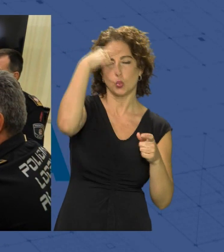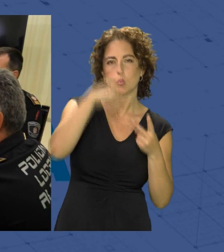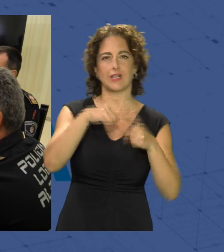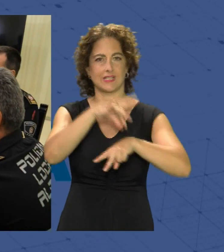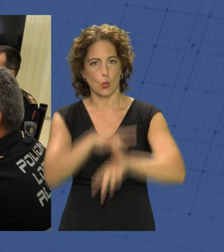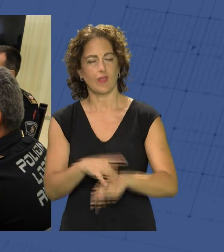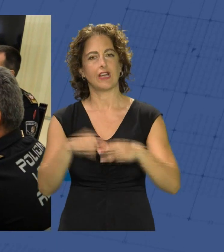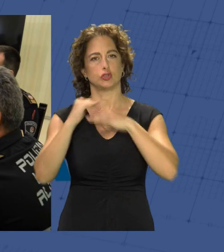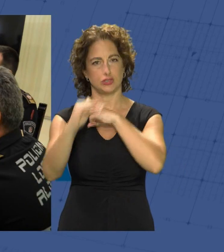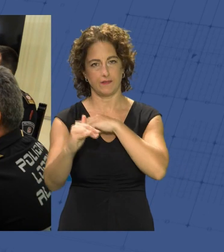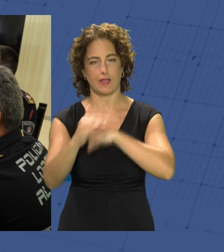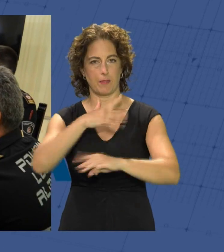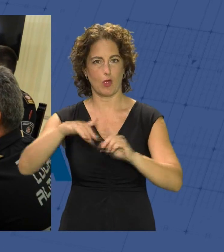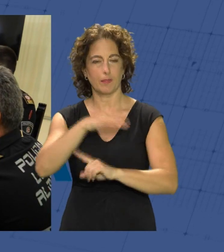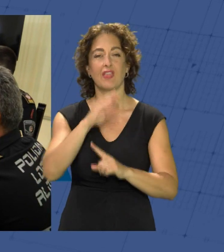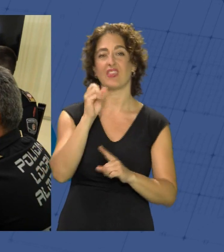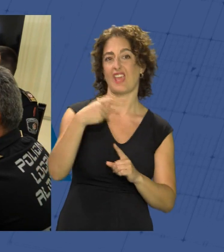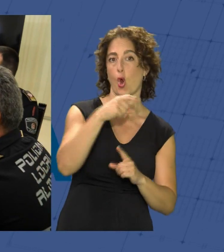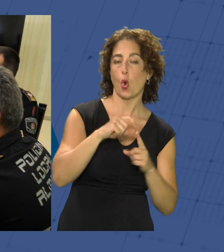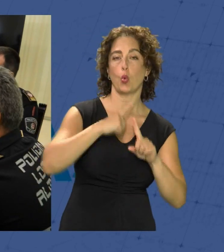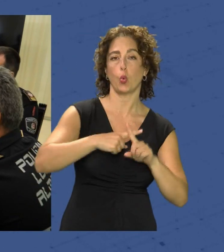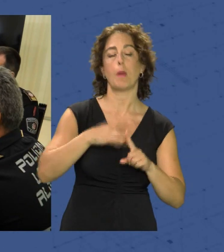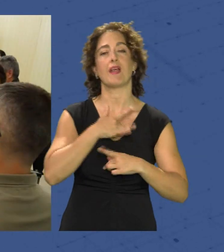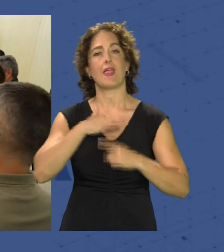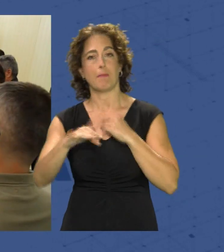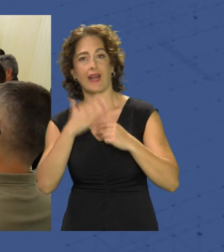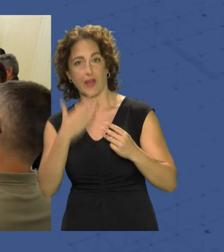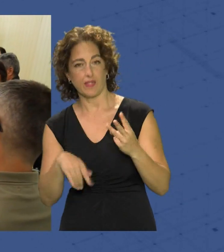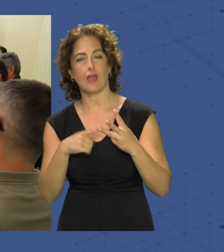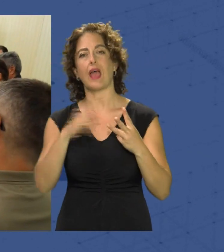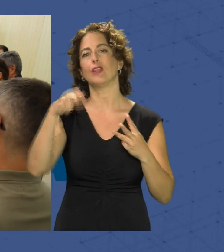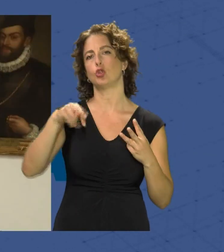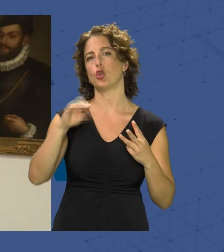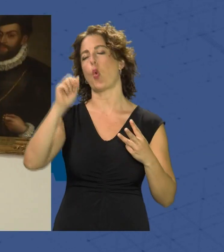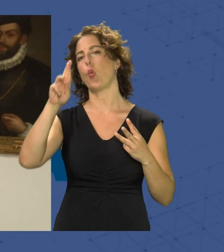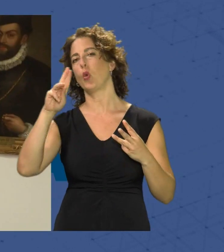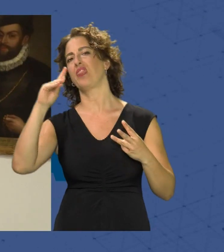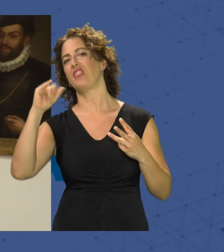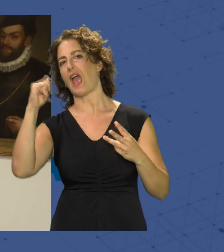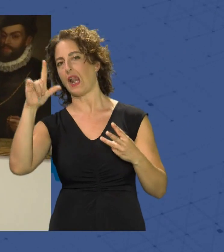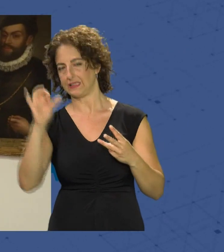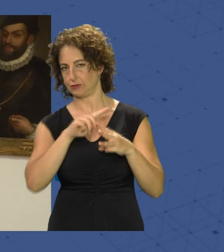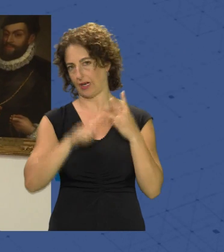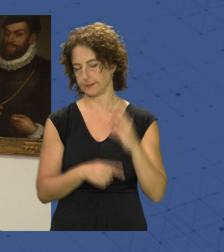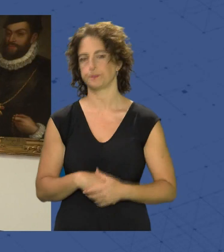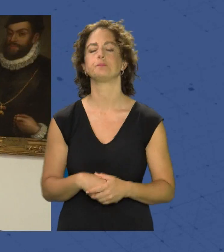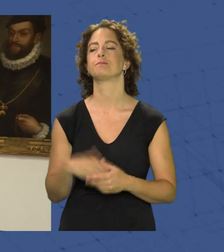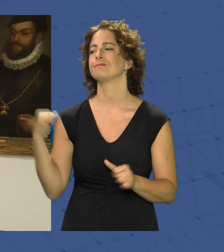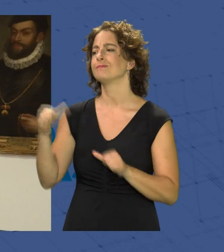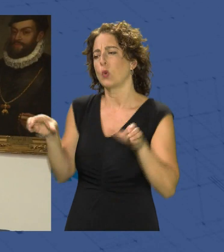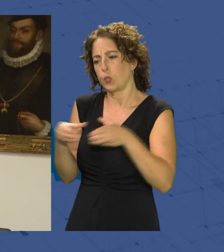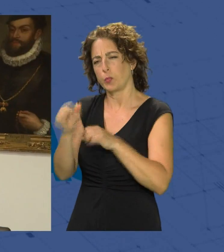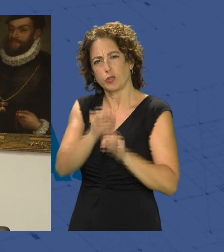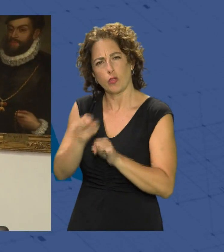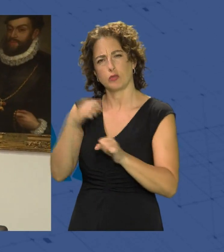y sostenibilidad ambiental Diego Cruz María del Mar García Lorca y Antonio Urdial respectivamente este dispositivo llevamos mucho tiempo trabajándolo hemos